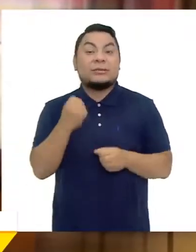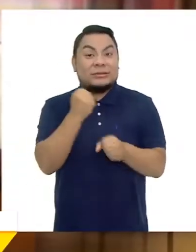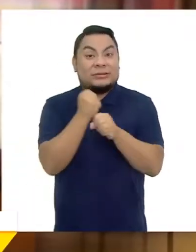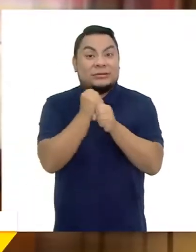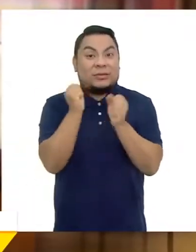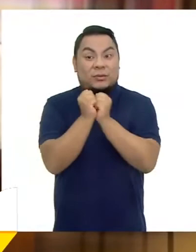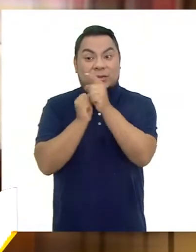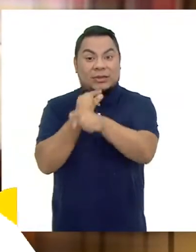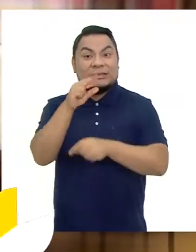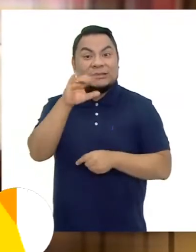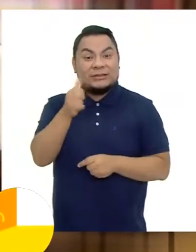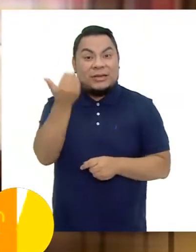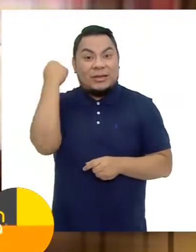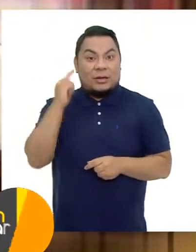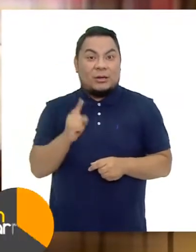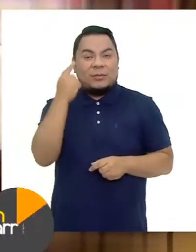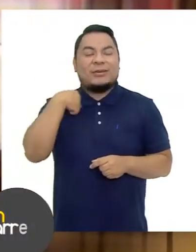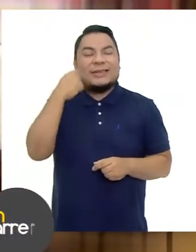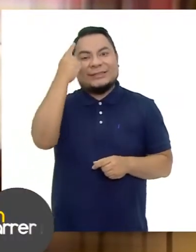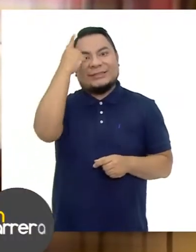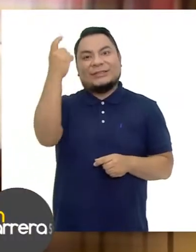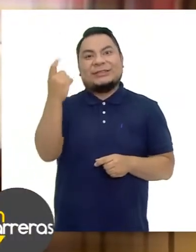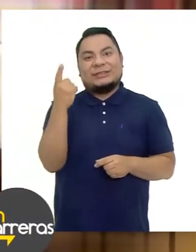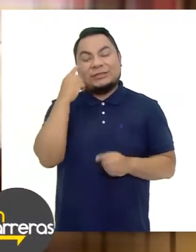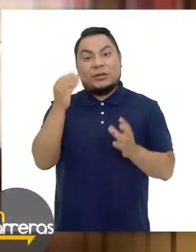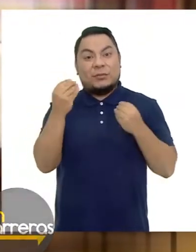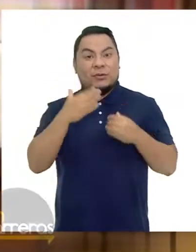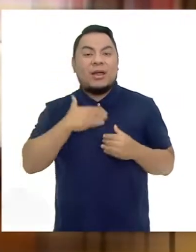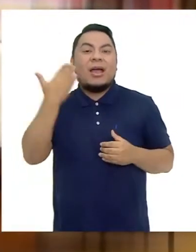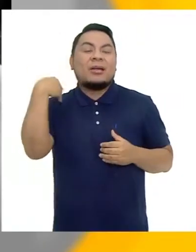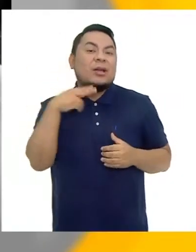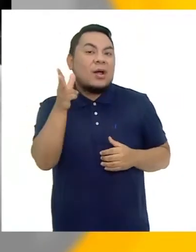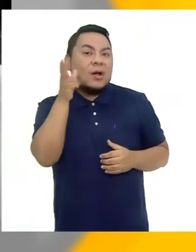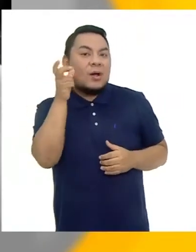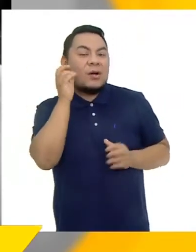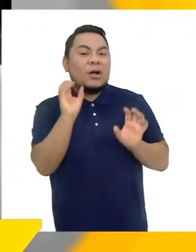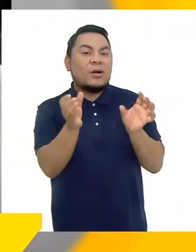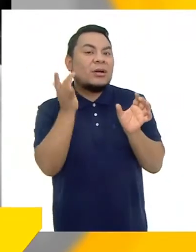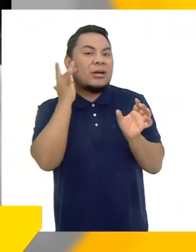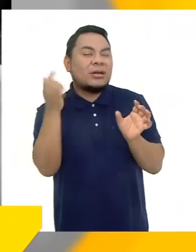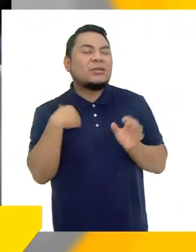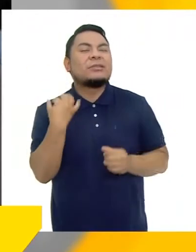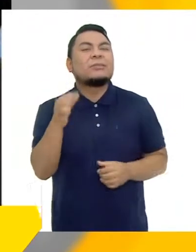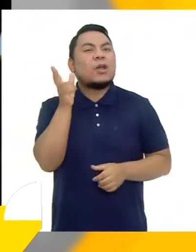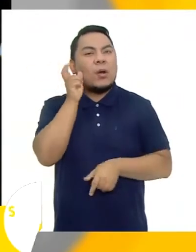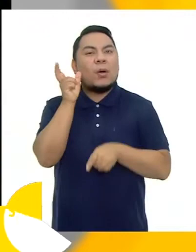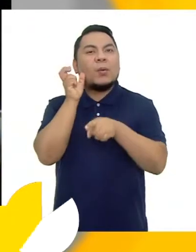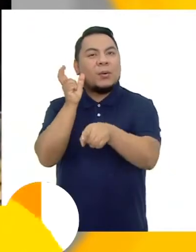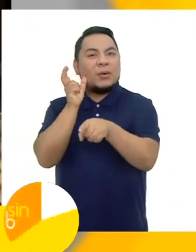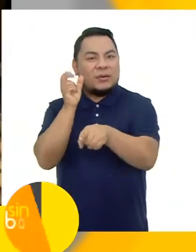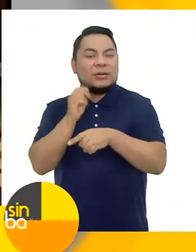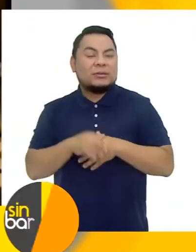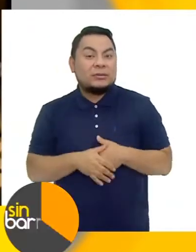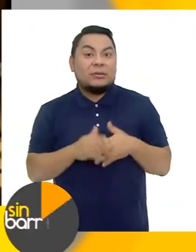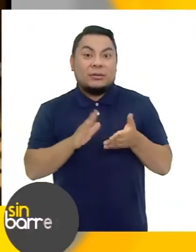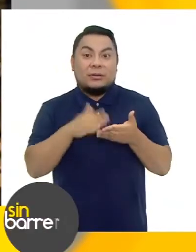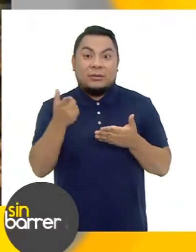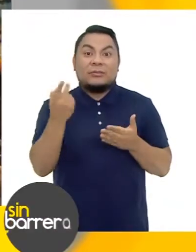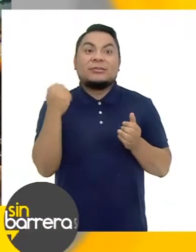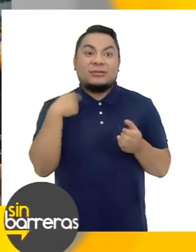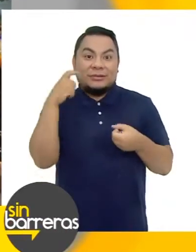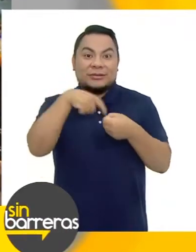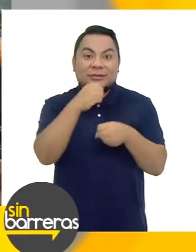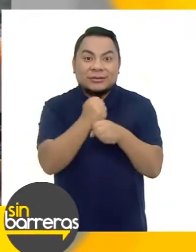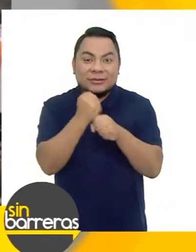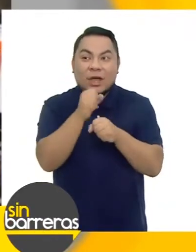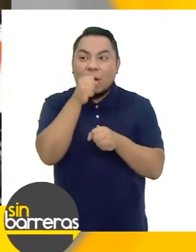con Gina Parker Para mí Al inicio Fue un sueño Porque yo Era un oyente De la radio Y la escuchaba Y compartir Con